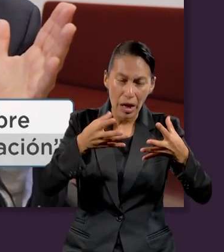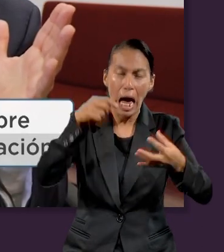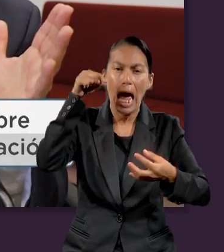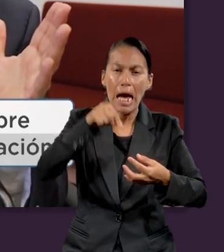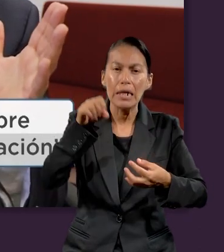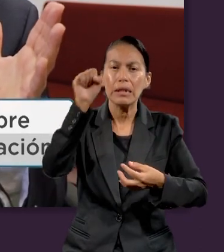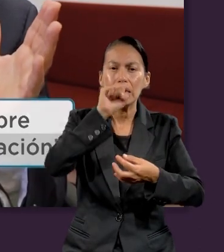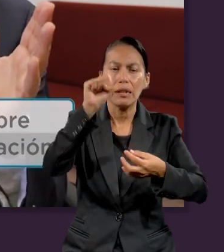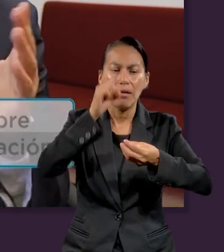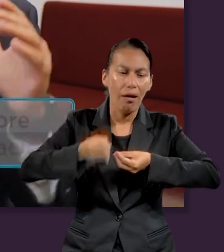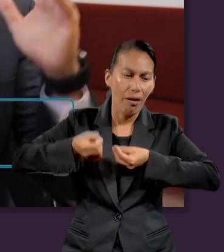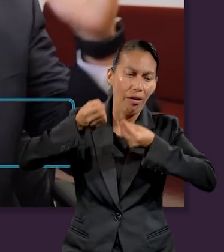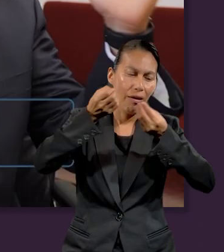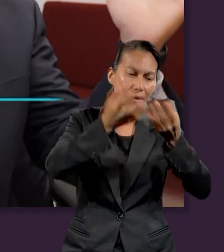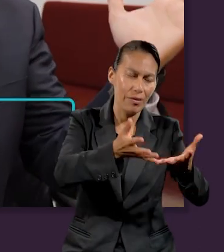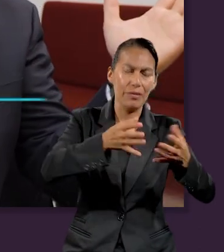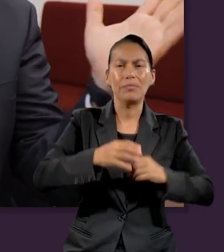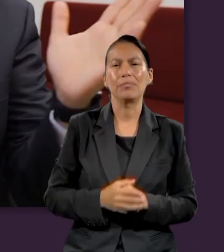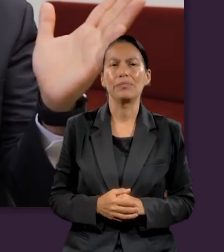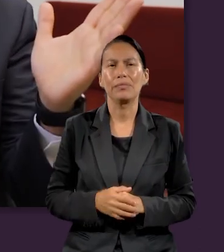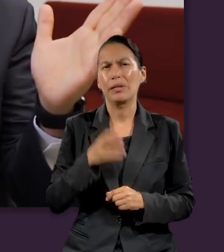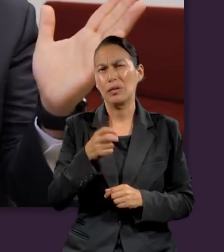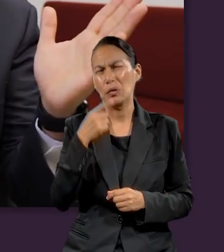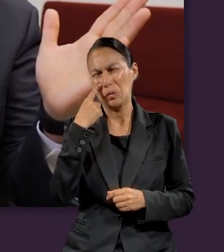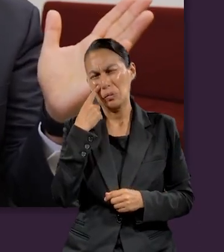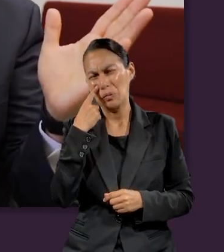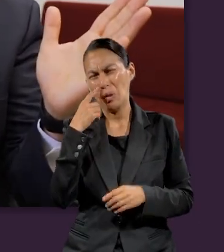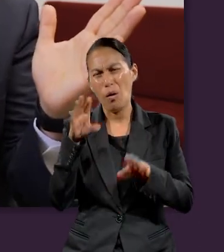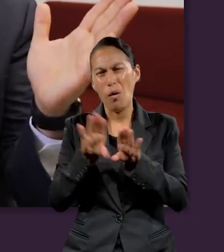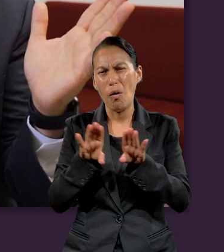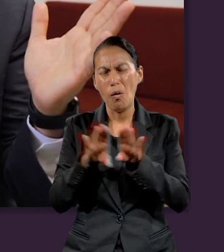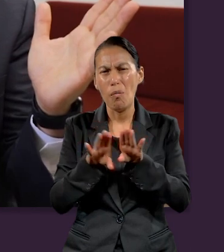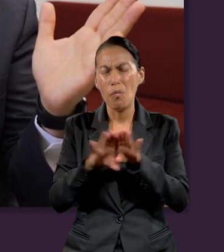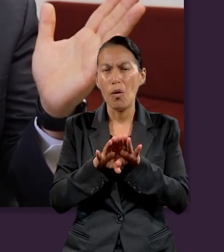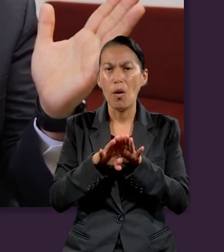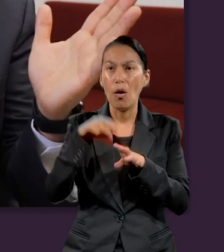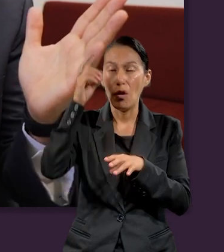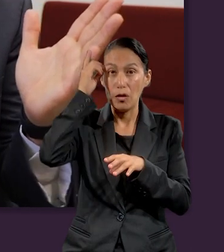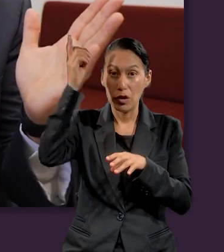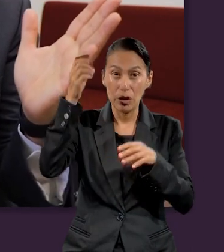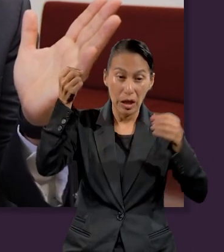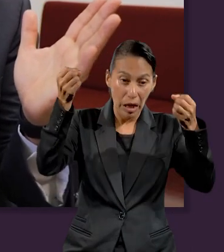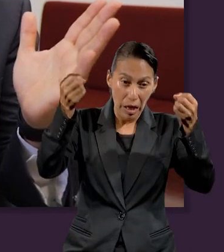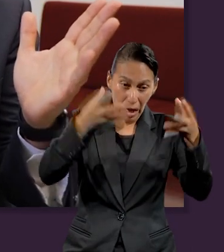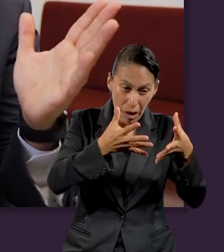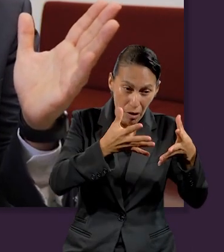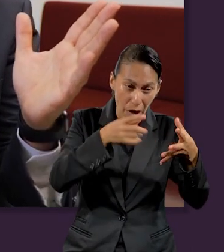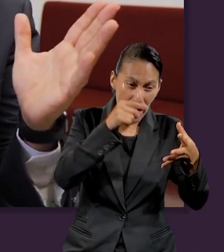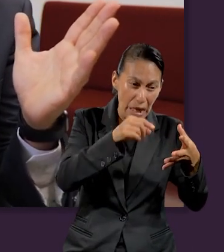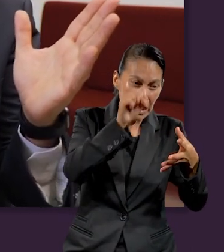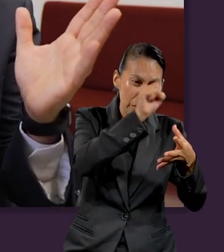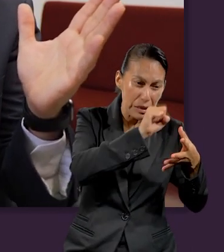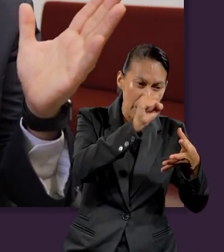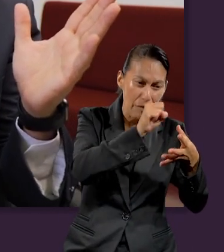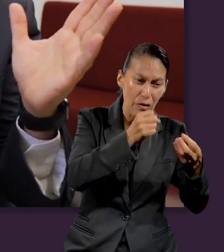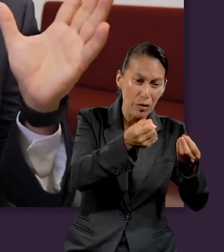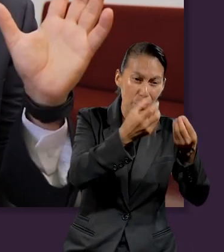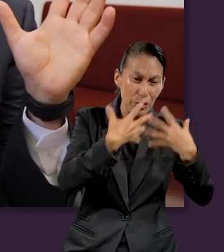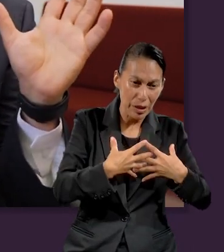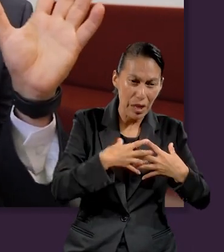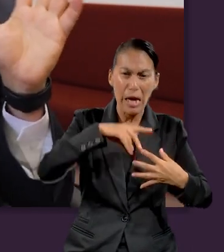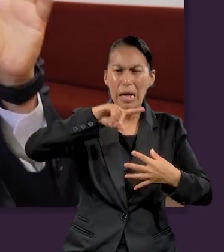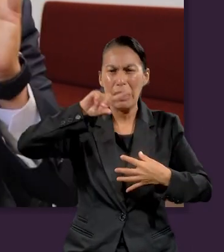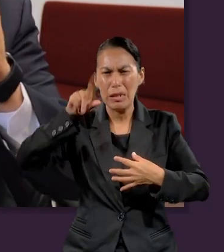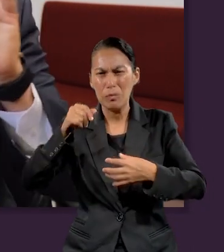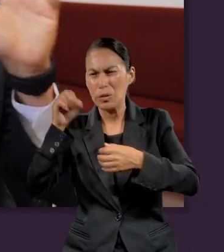paréntesis que nos encontramos entre la primera creación y la recreación al final de los tiempos, podemos